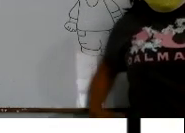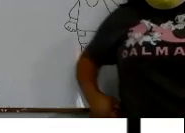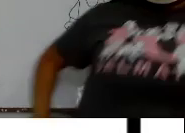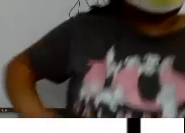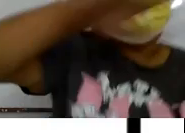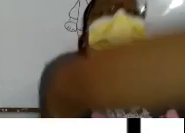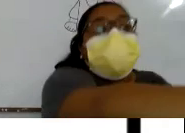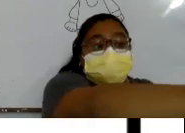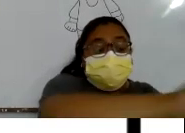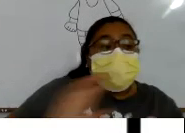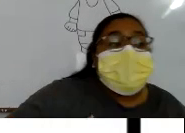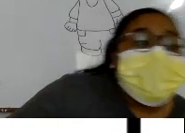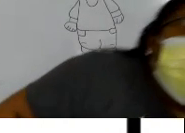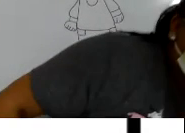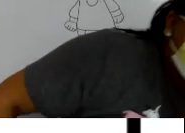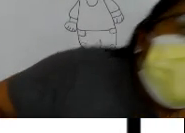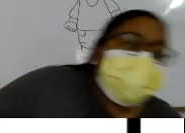Y Espérame